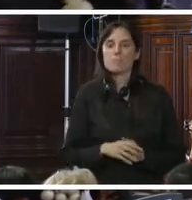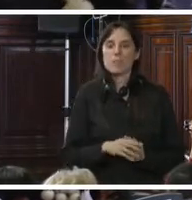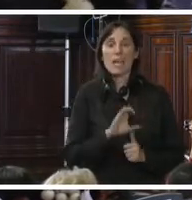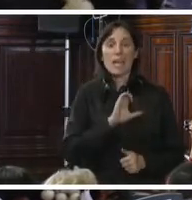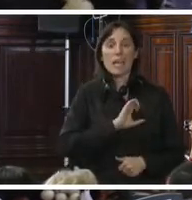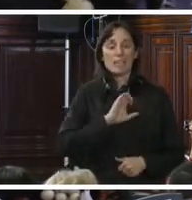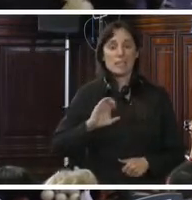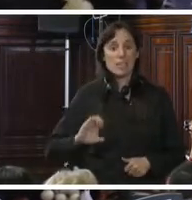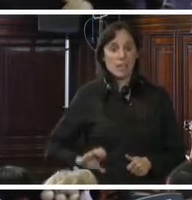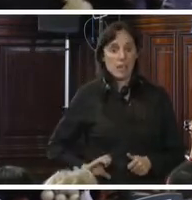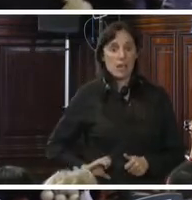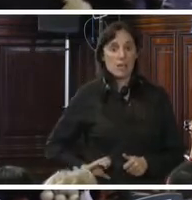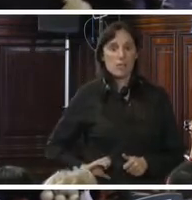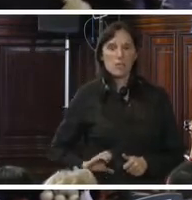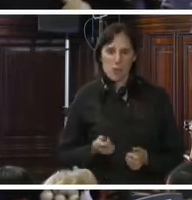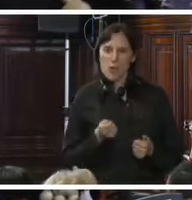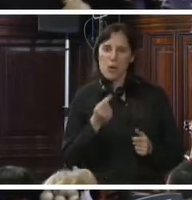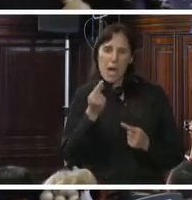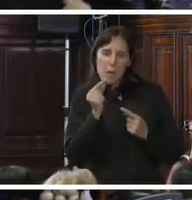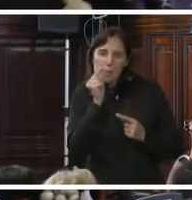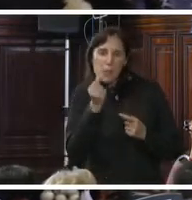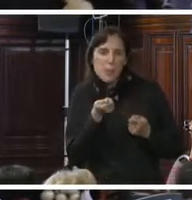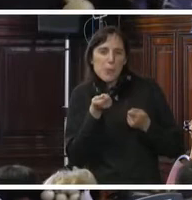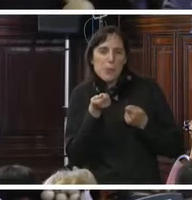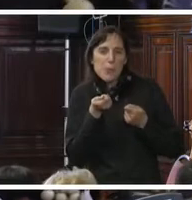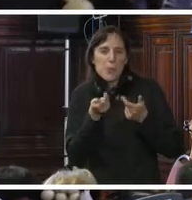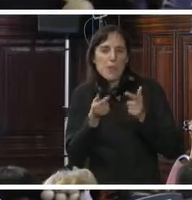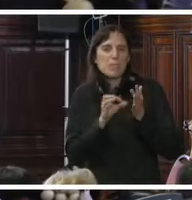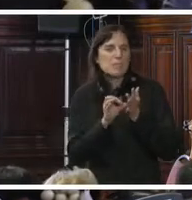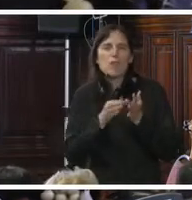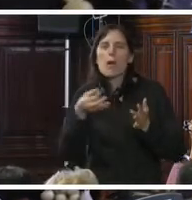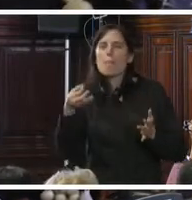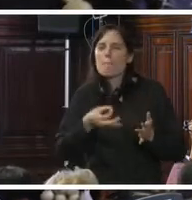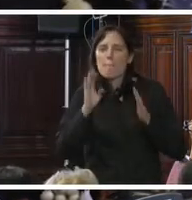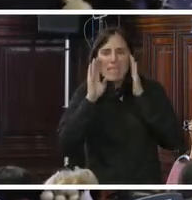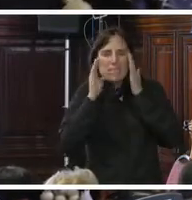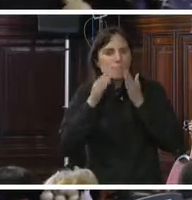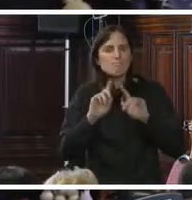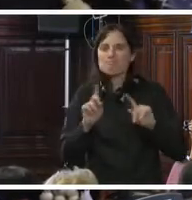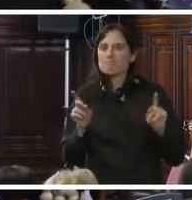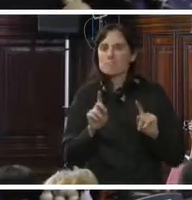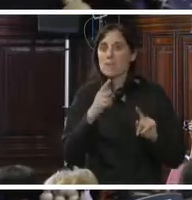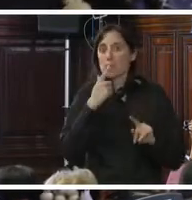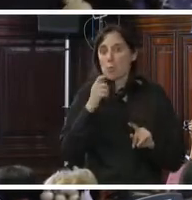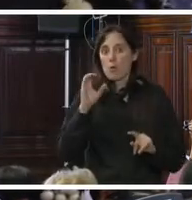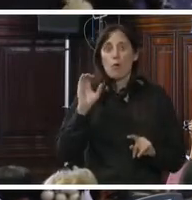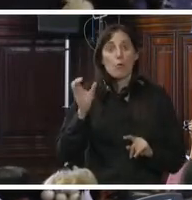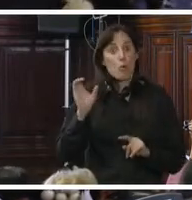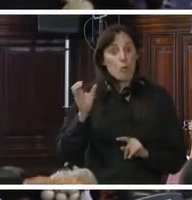los estados, los pocos servicios que existen no son especializados. Tenemos, por ejemplo, en el caso de Colombia,